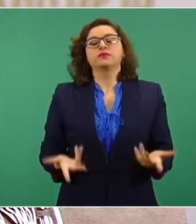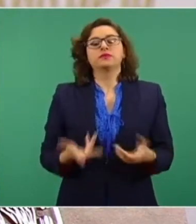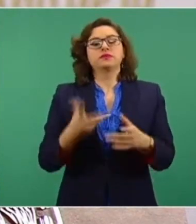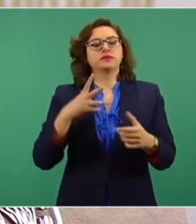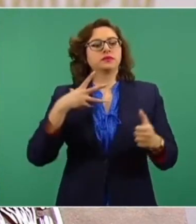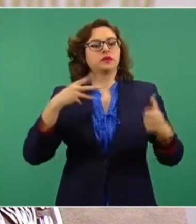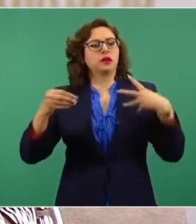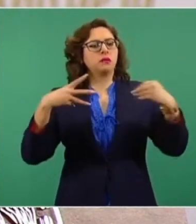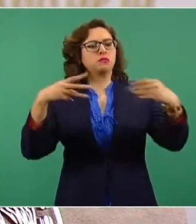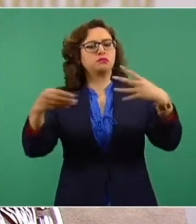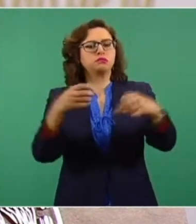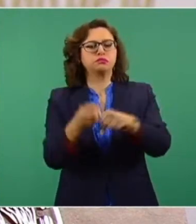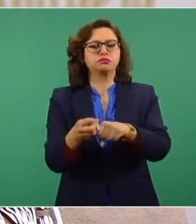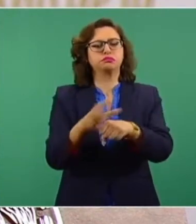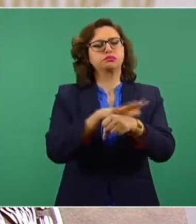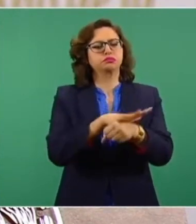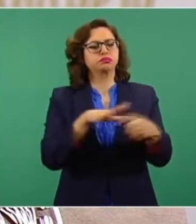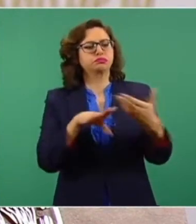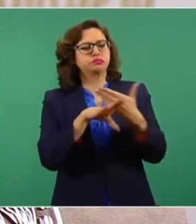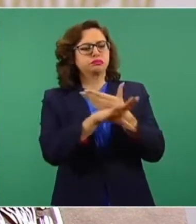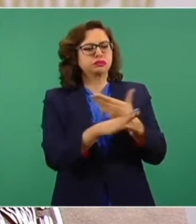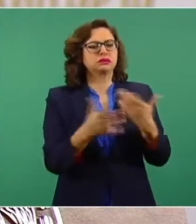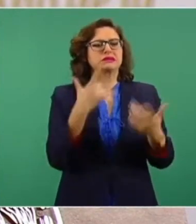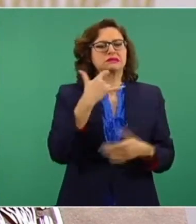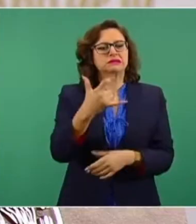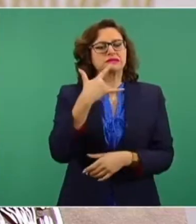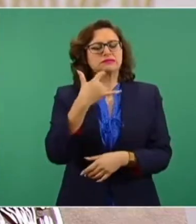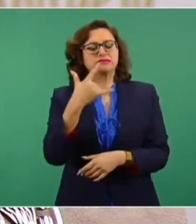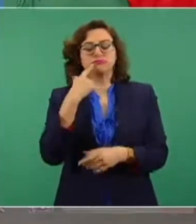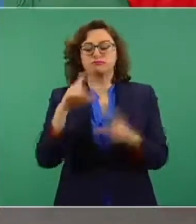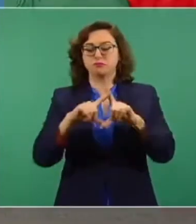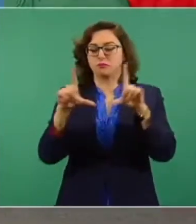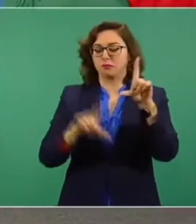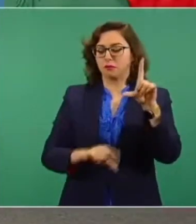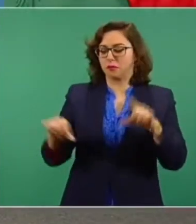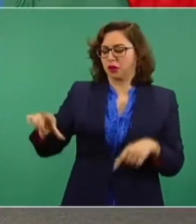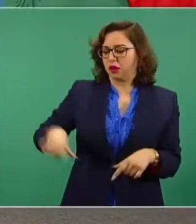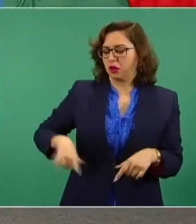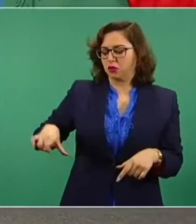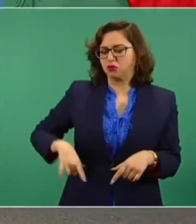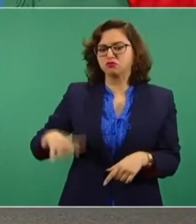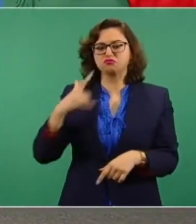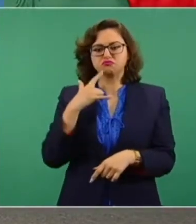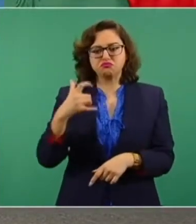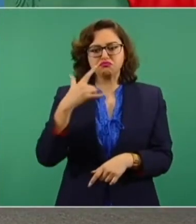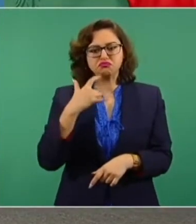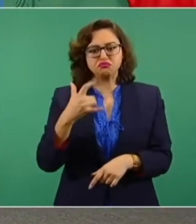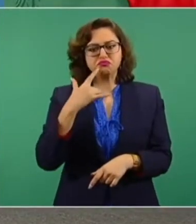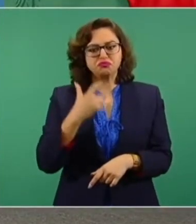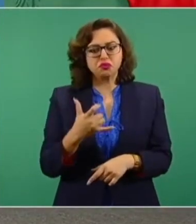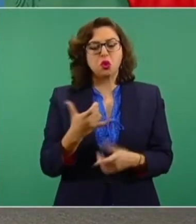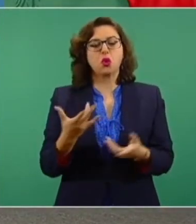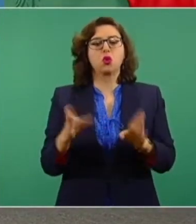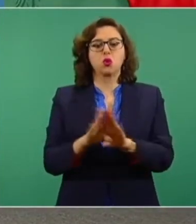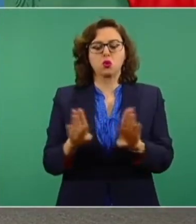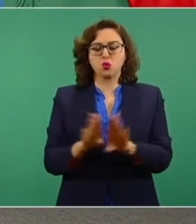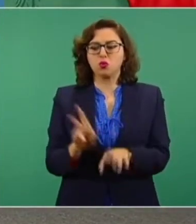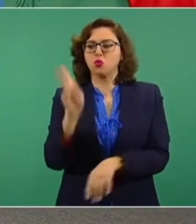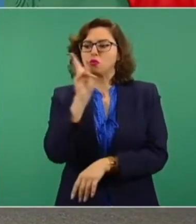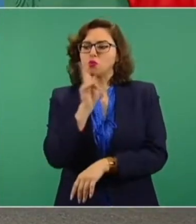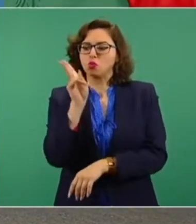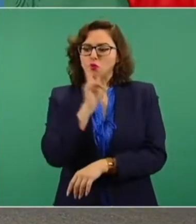muchos aspectos, solo resalto algunos, por ejemplo, las pruebas epidemiológicas, las pruebas de